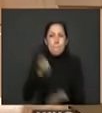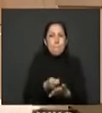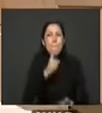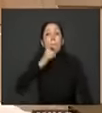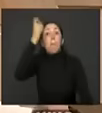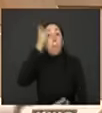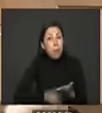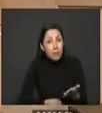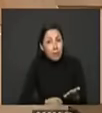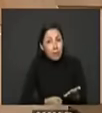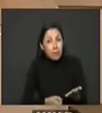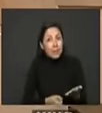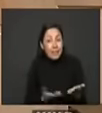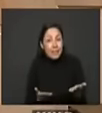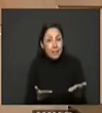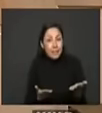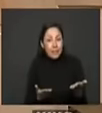hacienda